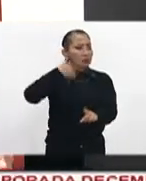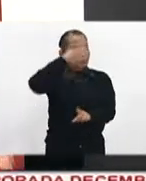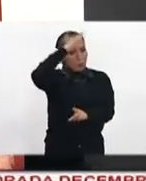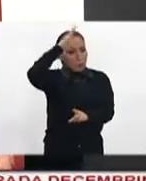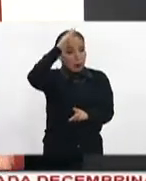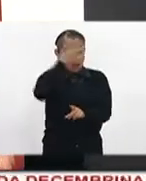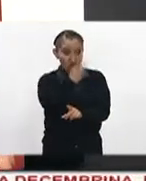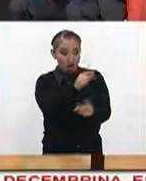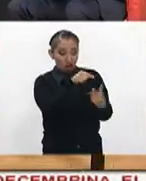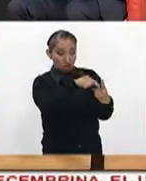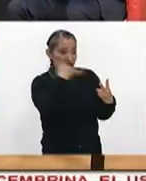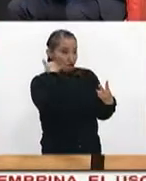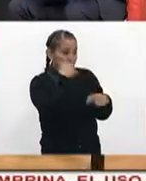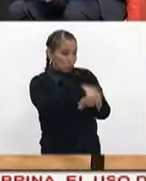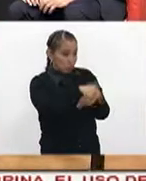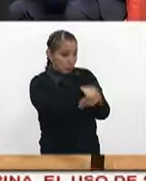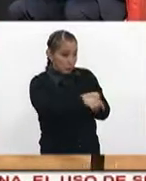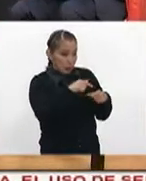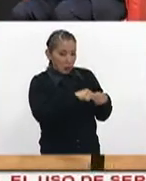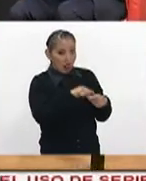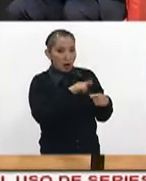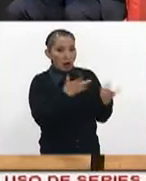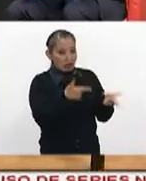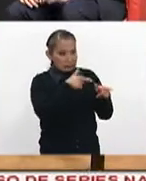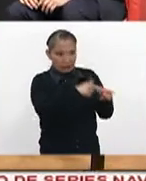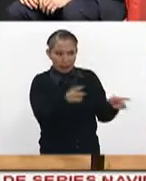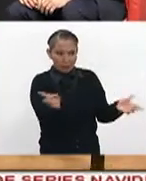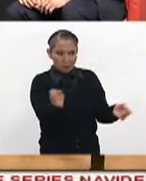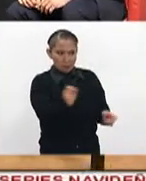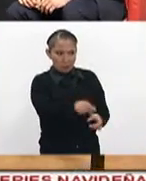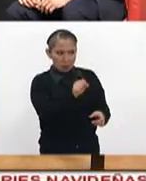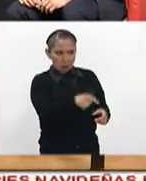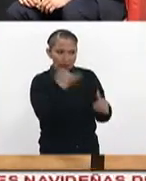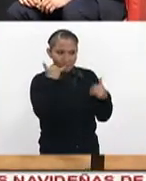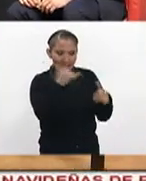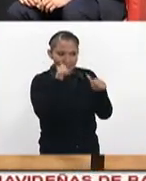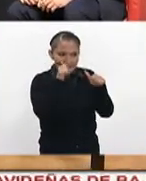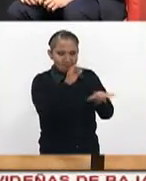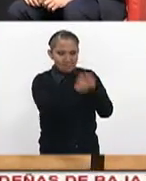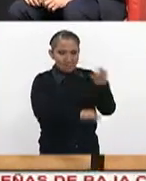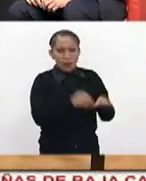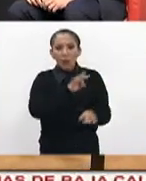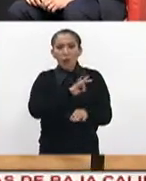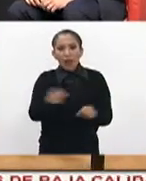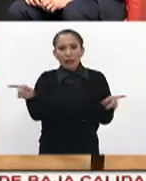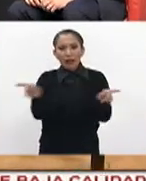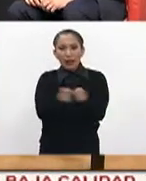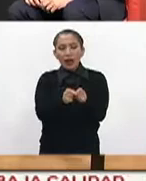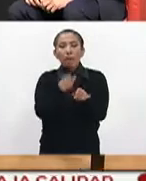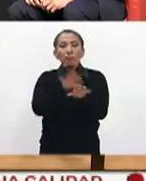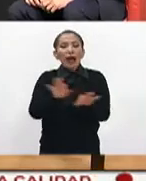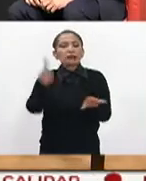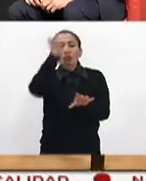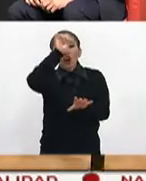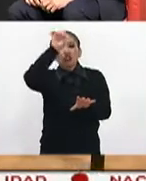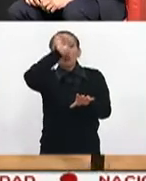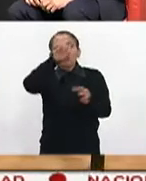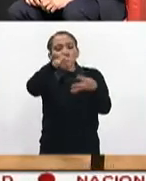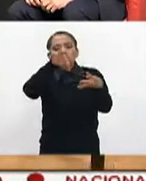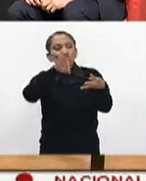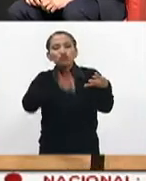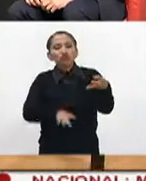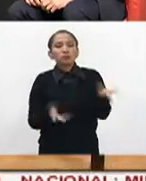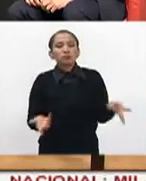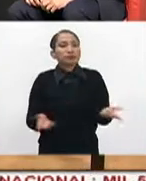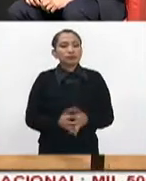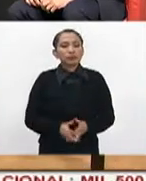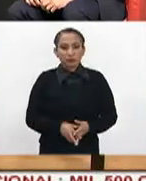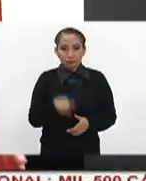suba